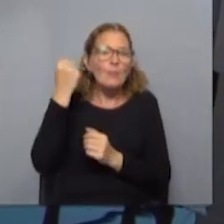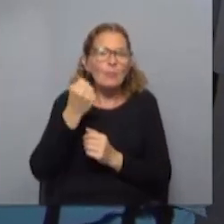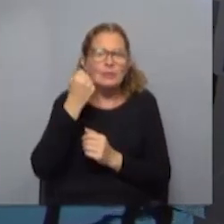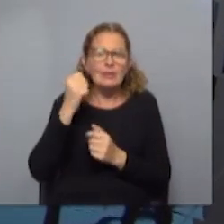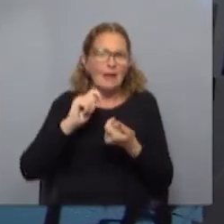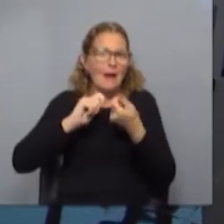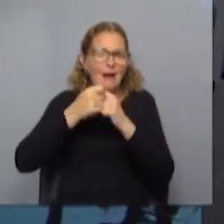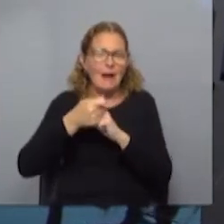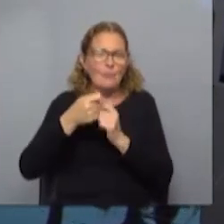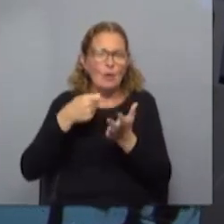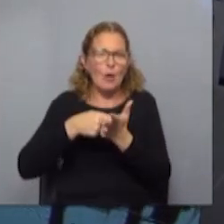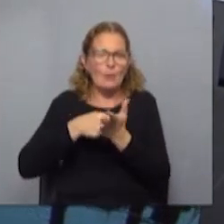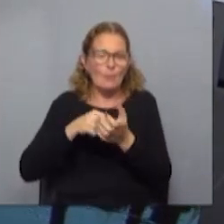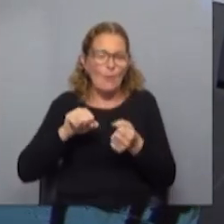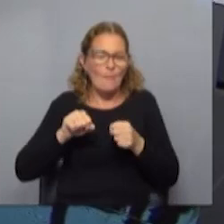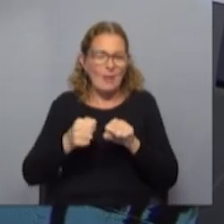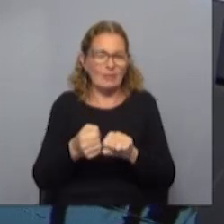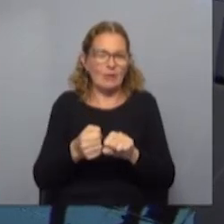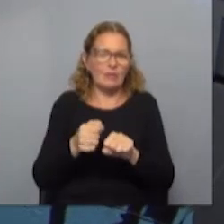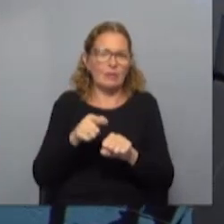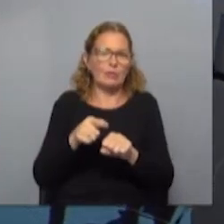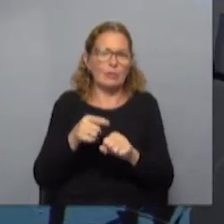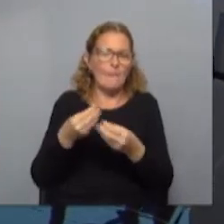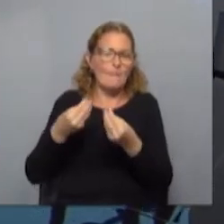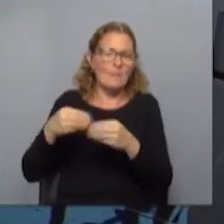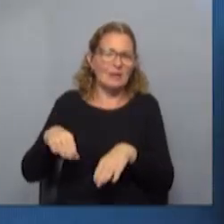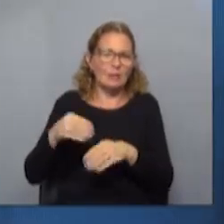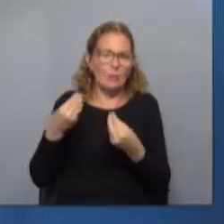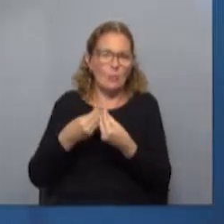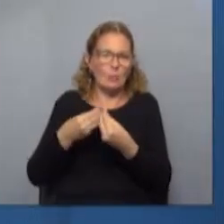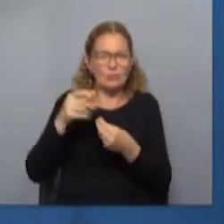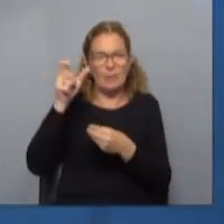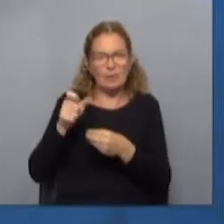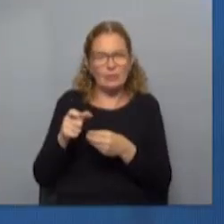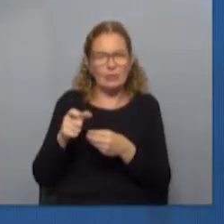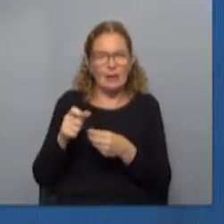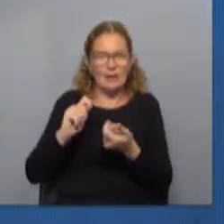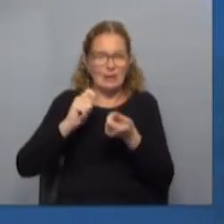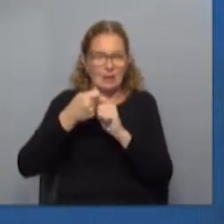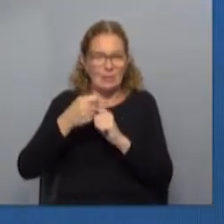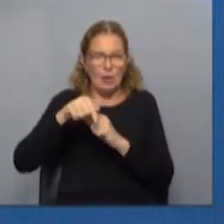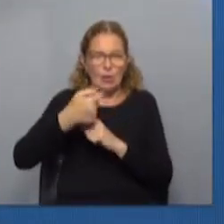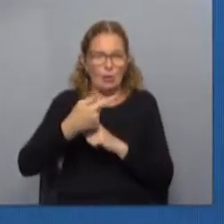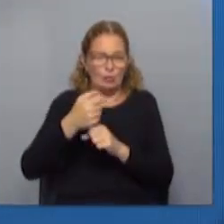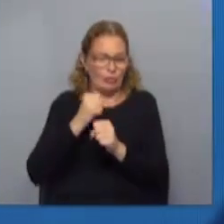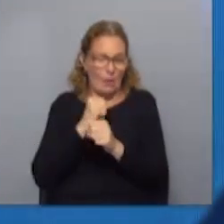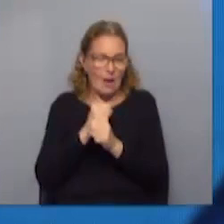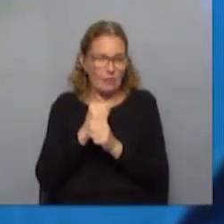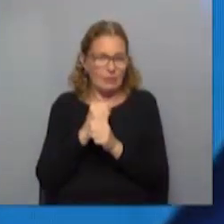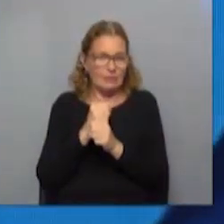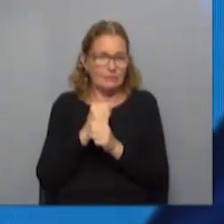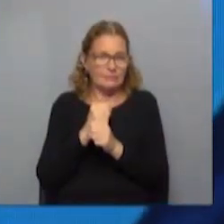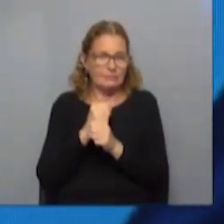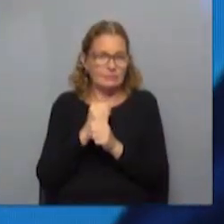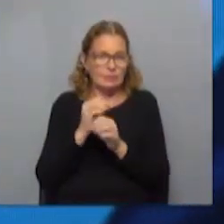ese cambio de cobrar el seguro parcial nos está haciendo perder mucha gente que está trabajando ahí, que cambian para otro rubro. Entonces, en el